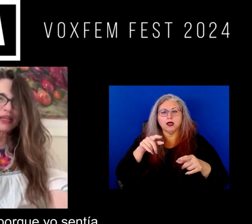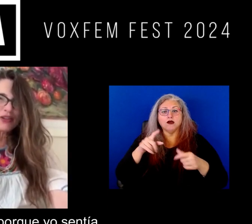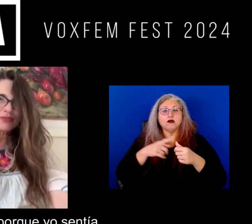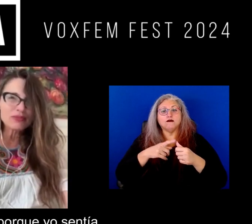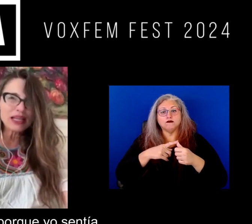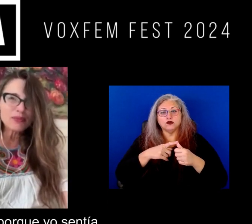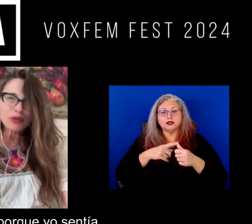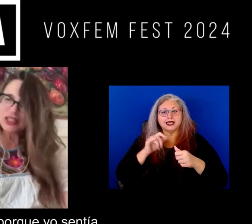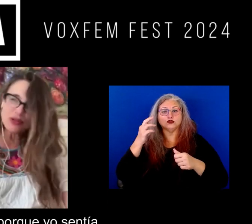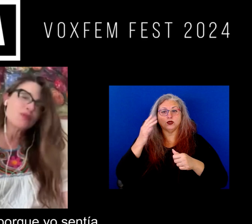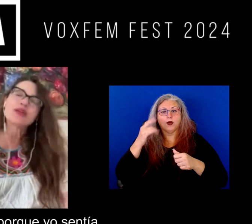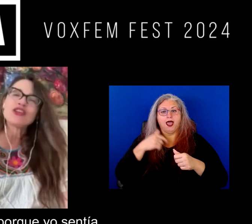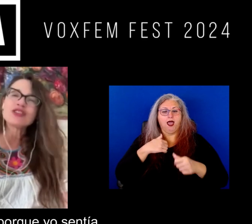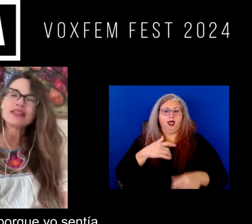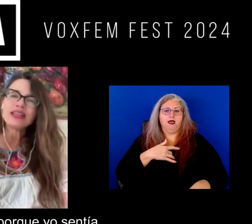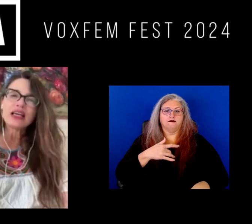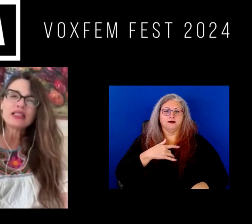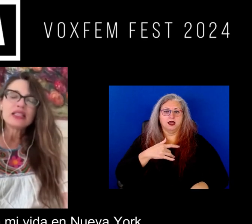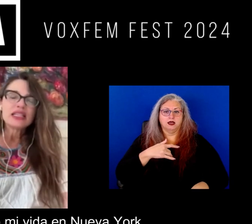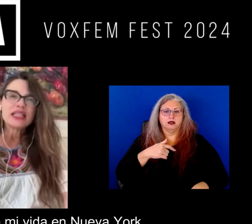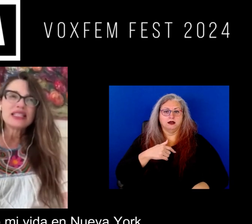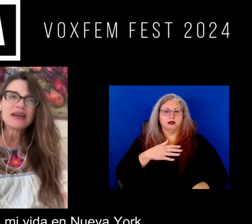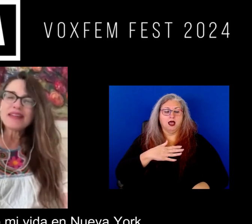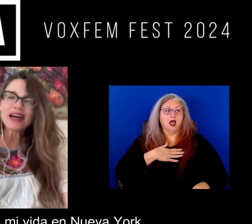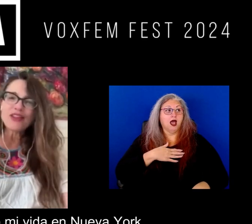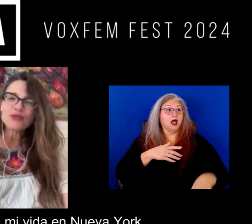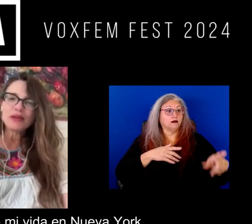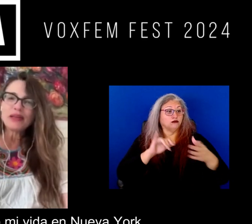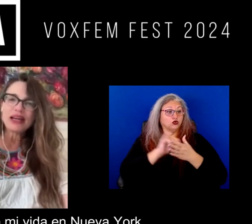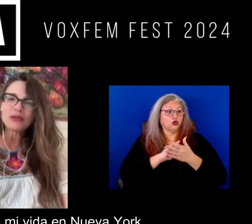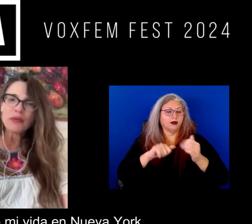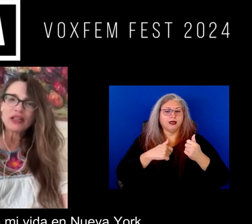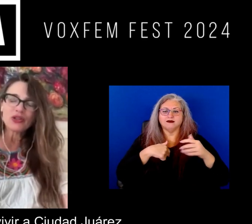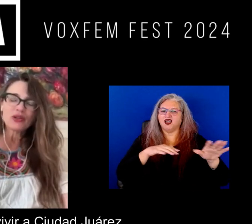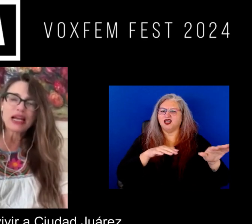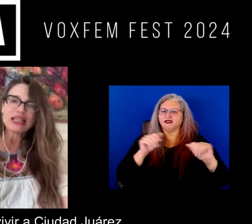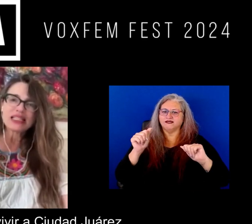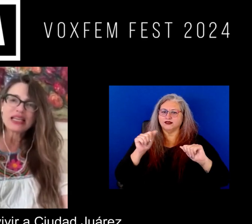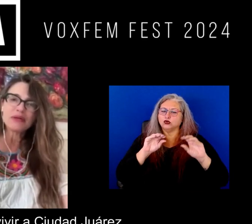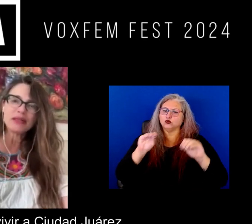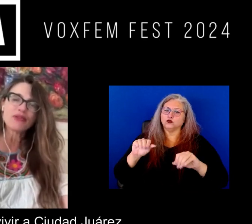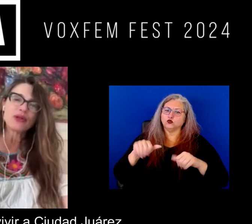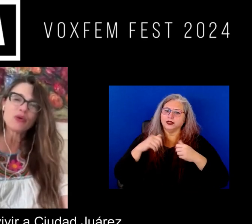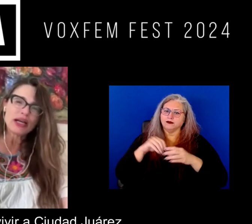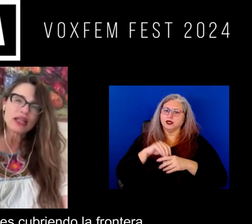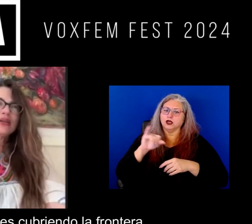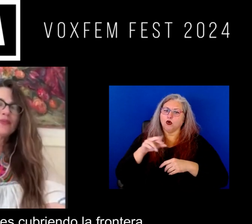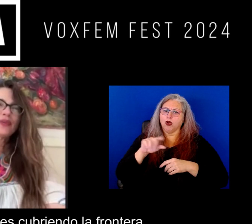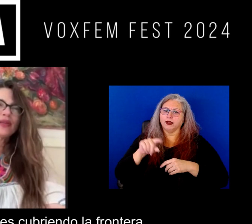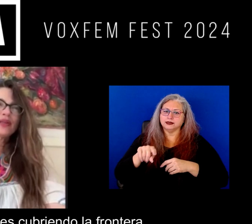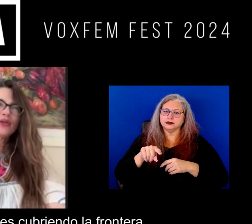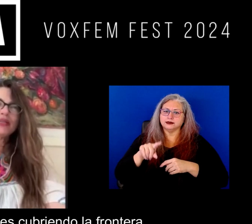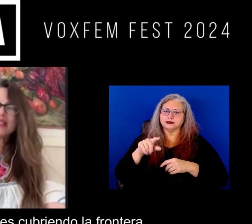primero por eso porque yo sentía que se había dejado mi vida en Nueva York para regresar a vivir a Ciudad Juárez